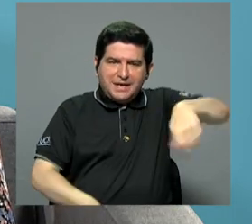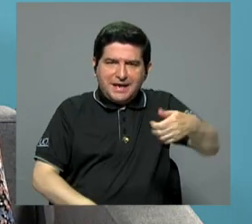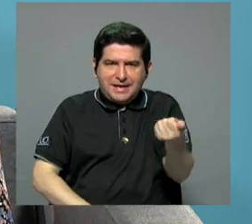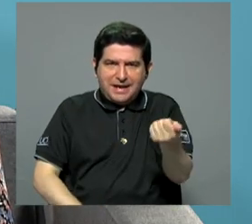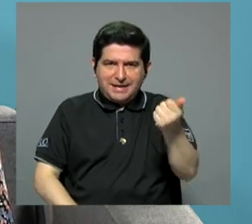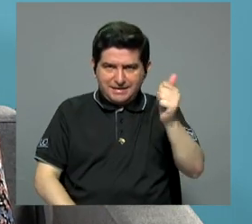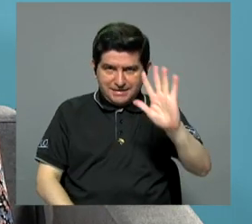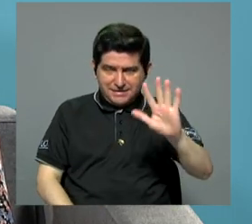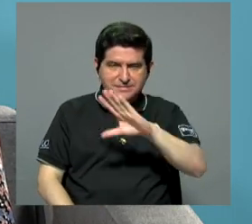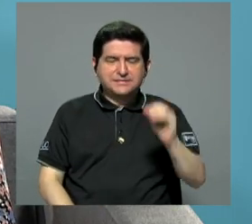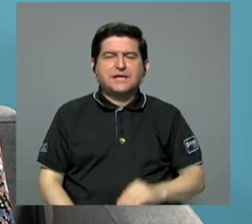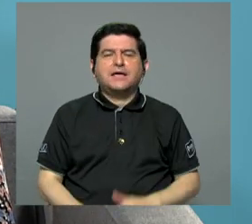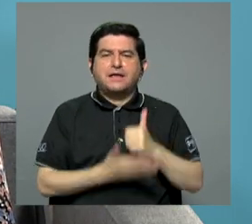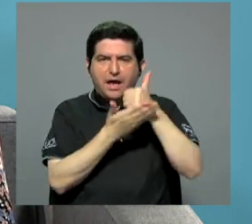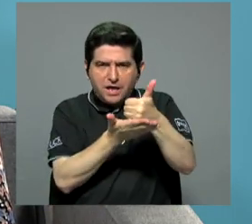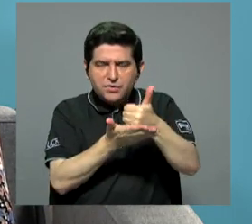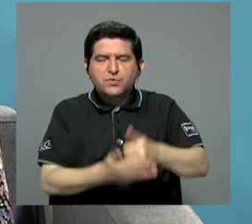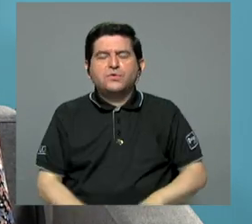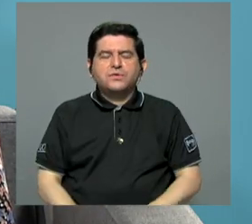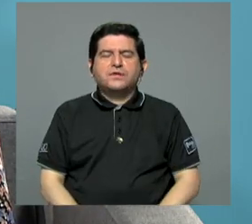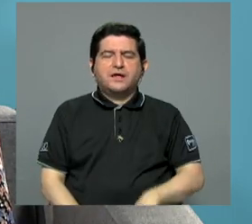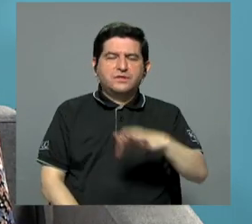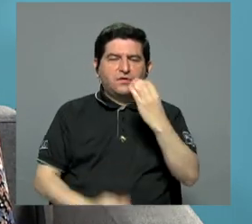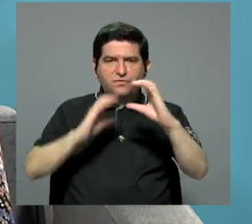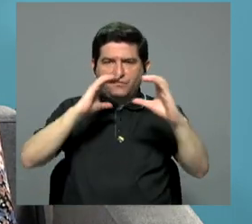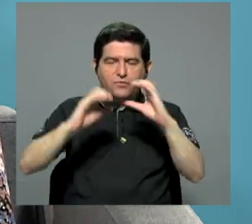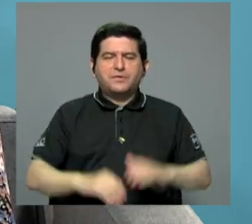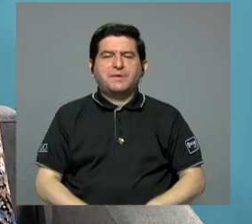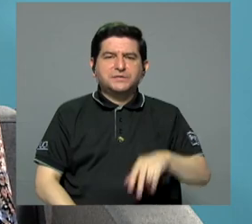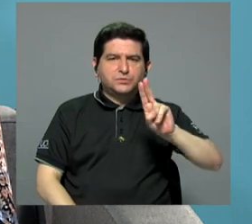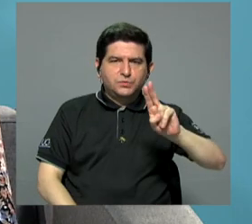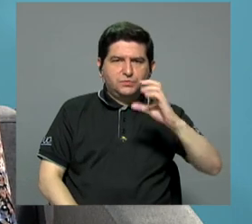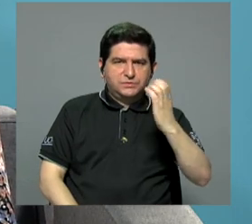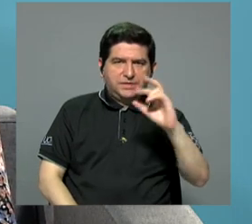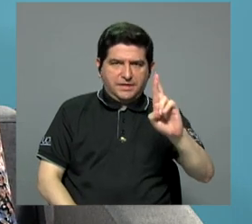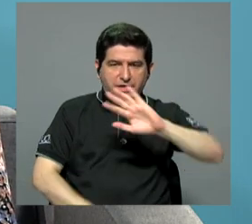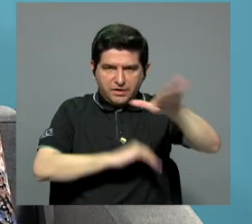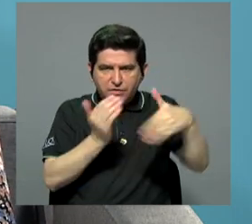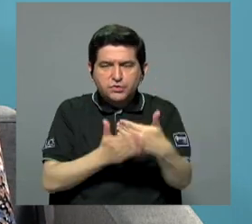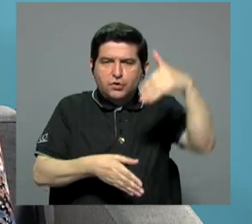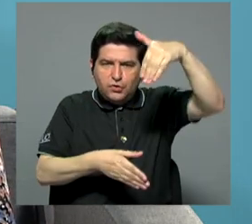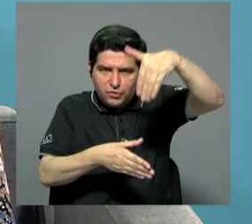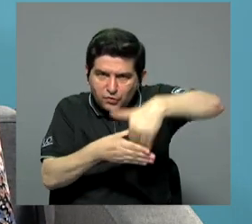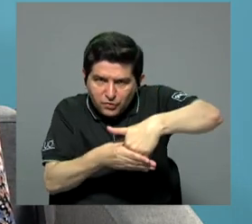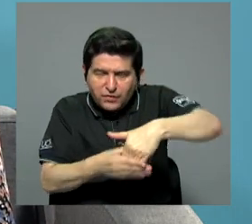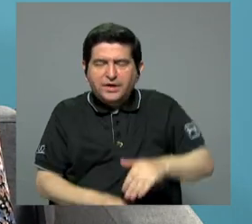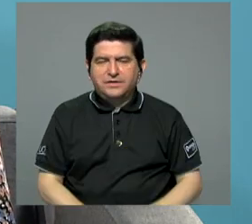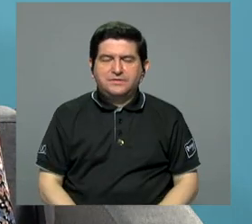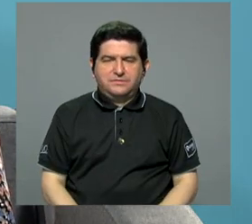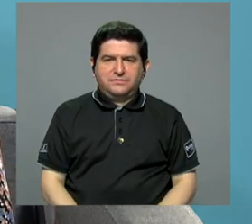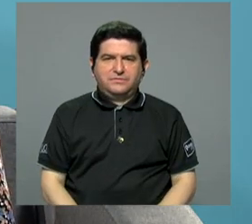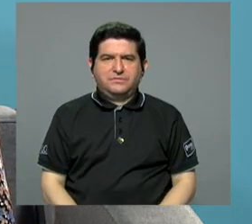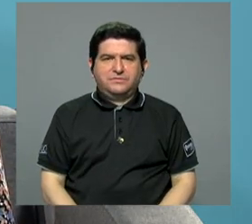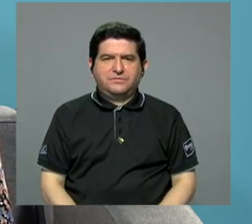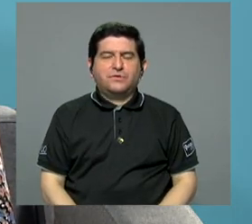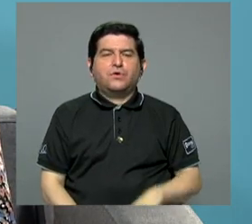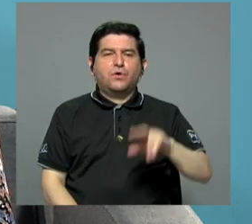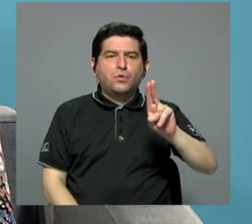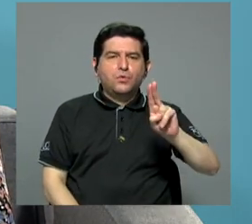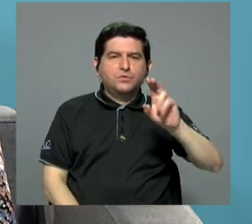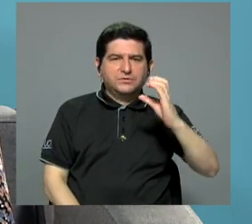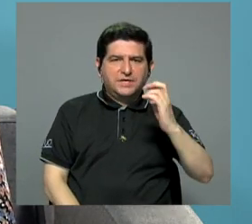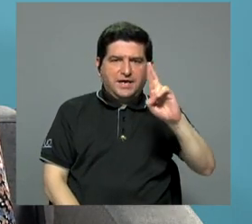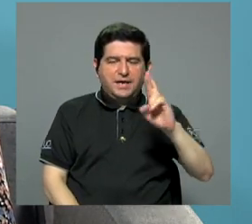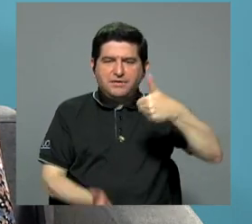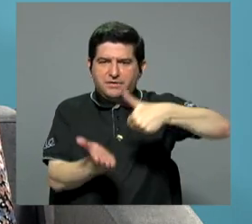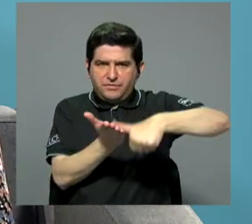15 y una colaboración por parte de los medios de la Universidad de Costa Rica. Todo esto dentro del marco de UCR